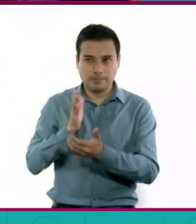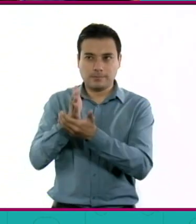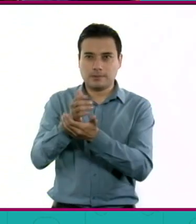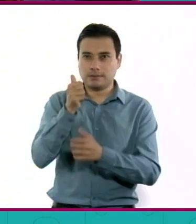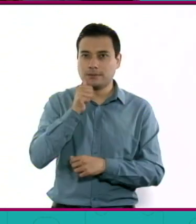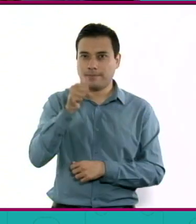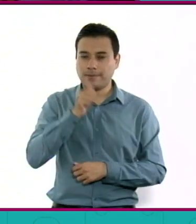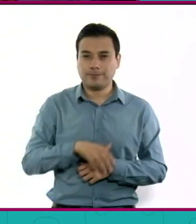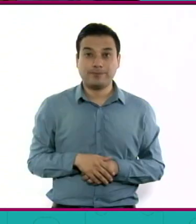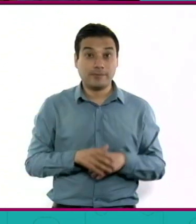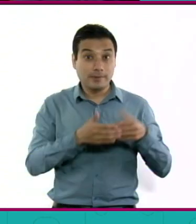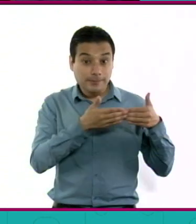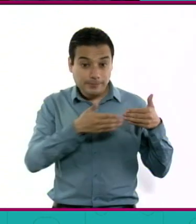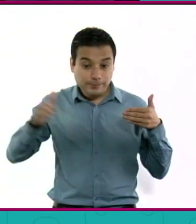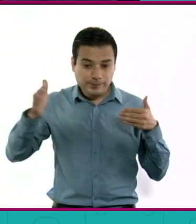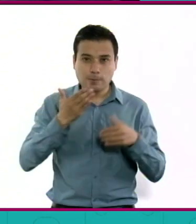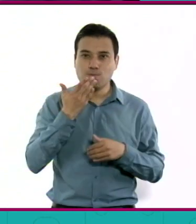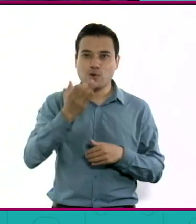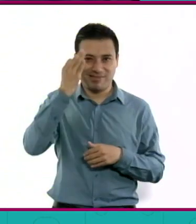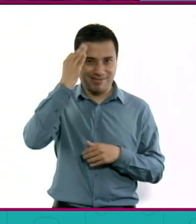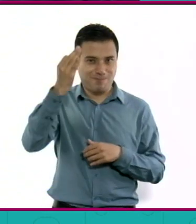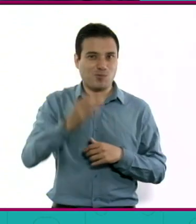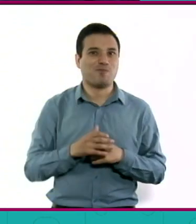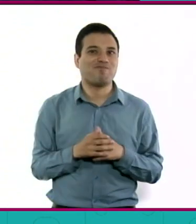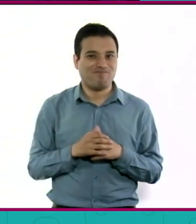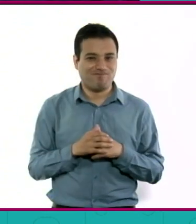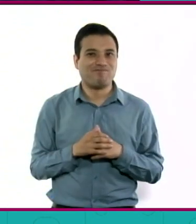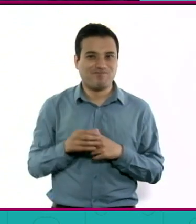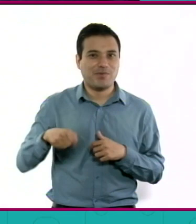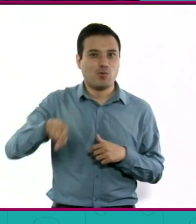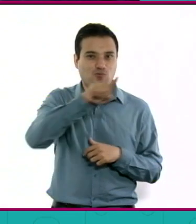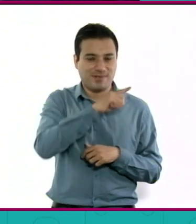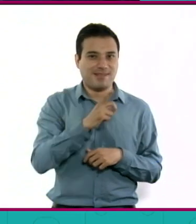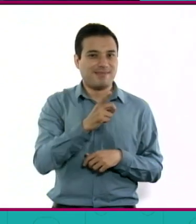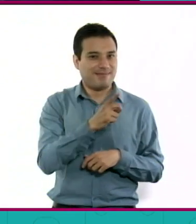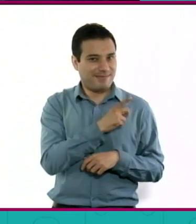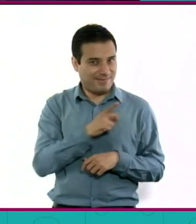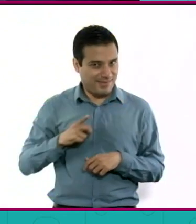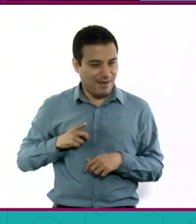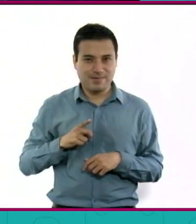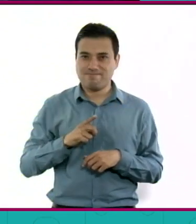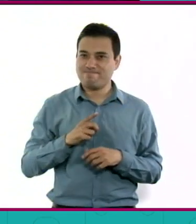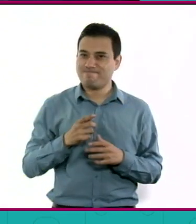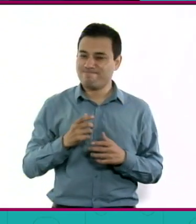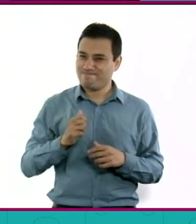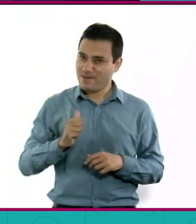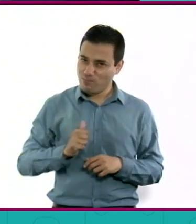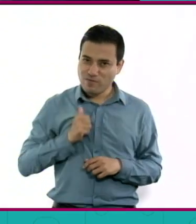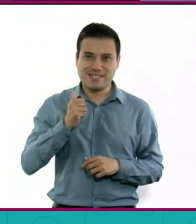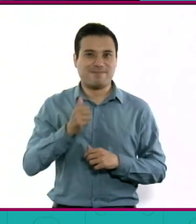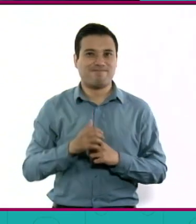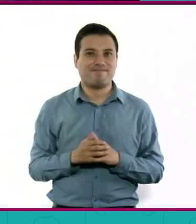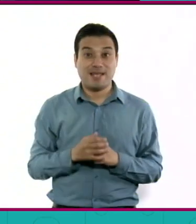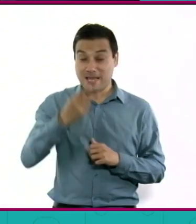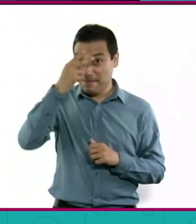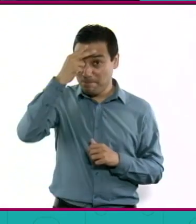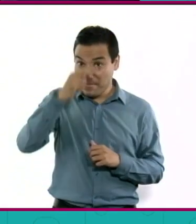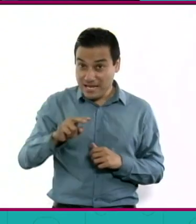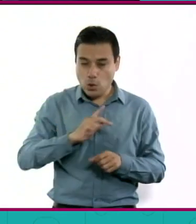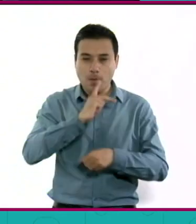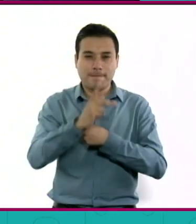viene una muy buena época, hay que hacer de esta época de gran aprendizaje, somos un gran país,